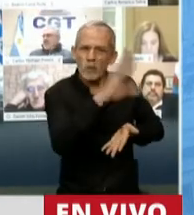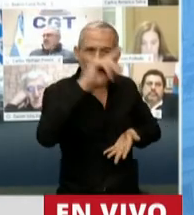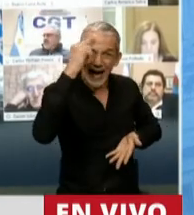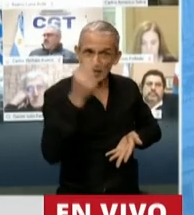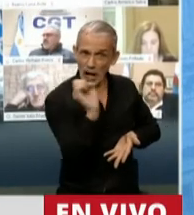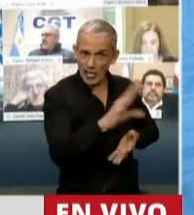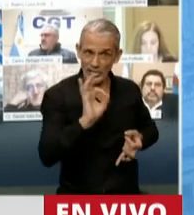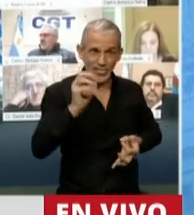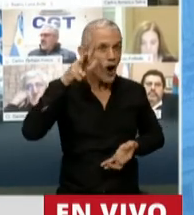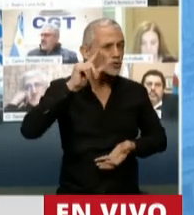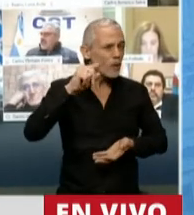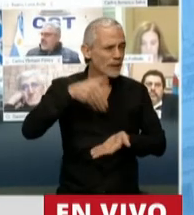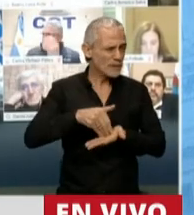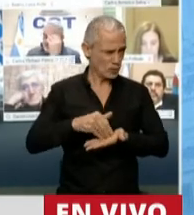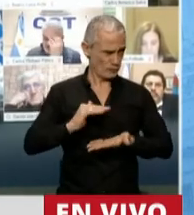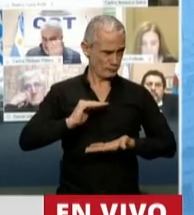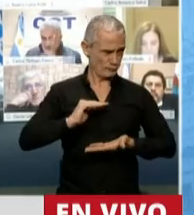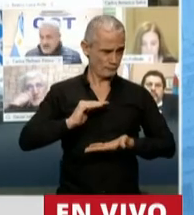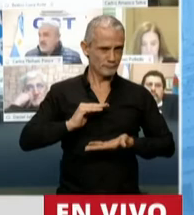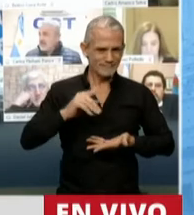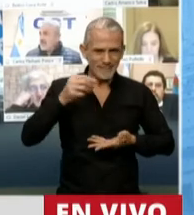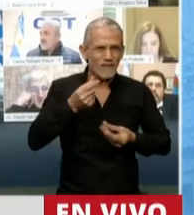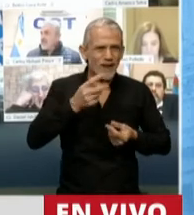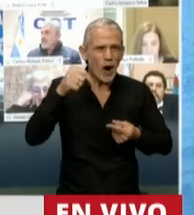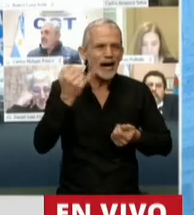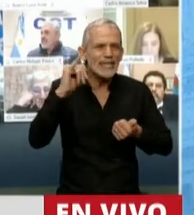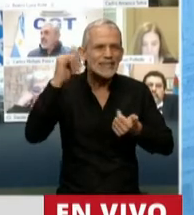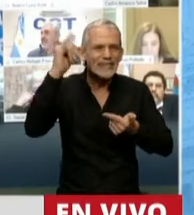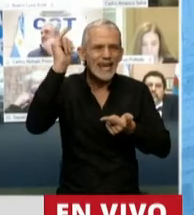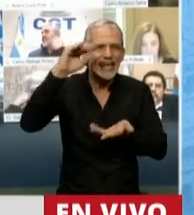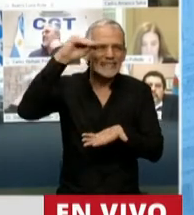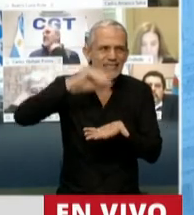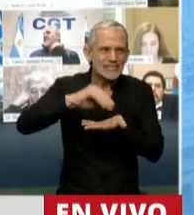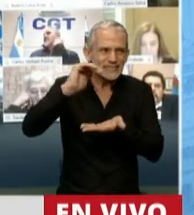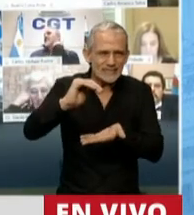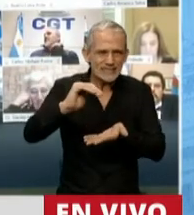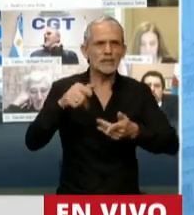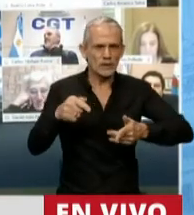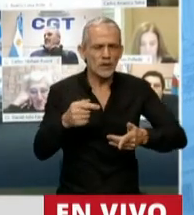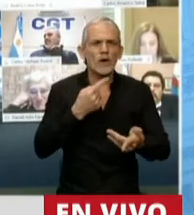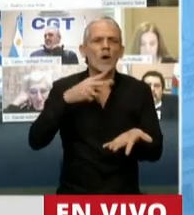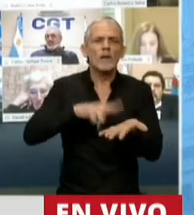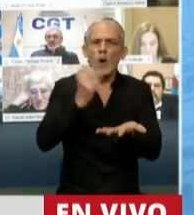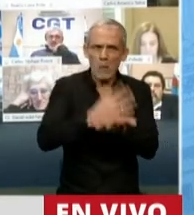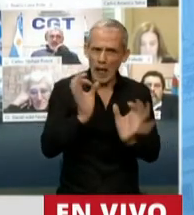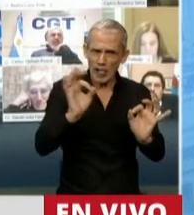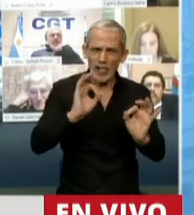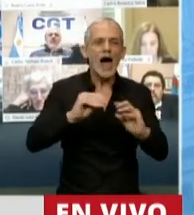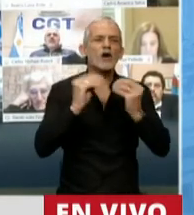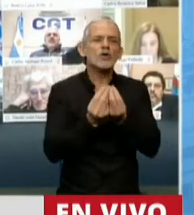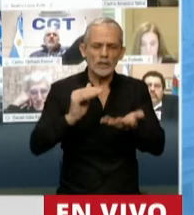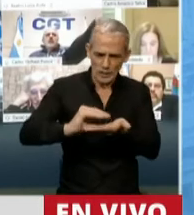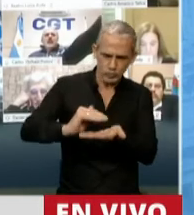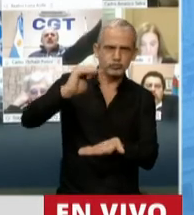Estado. A valores actuales, solo los intereses compensatorios, descartando los punitorios, suban como mínimo